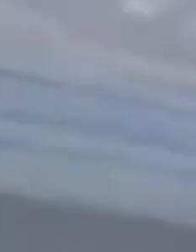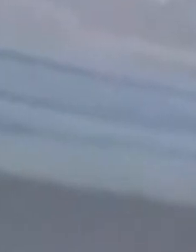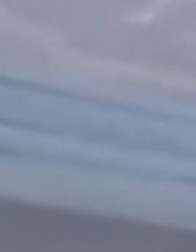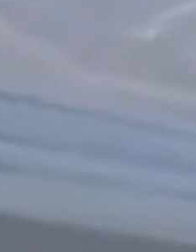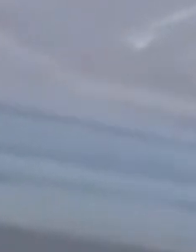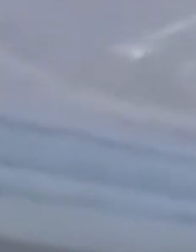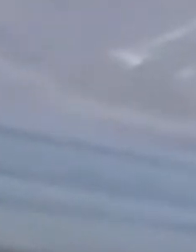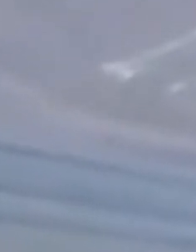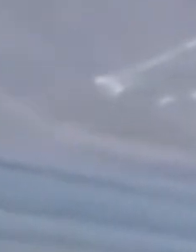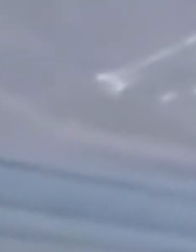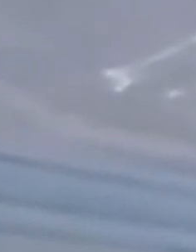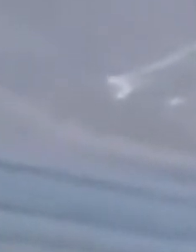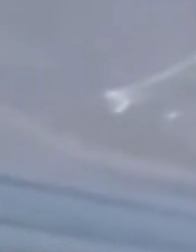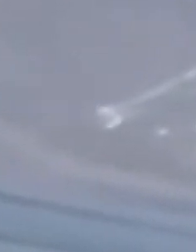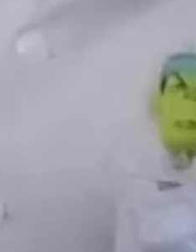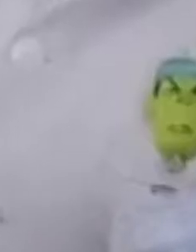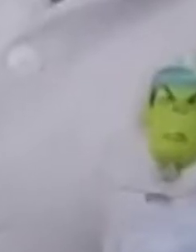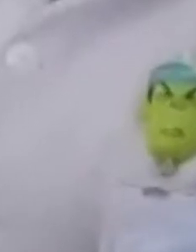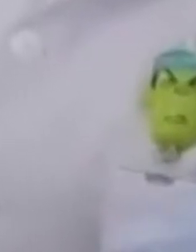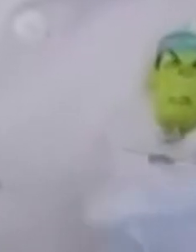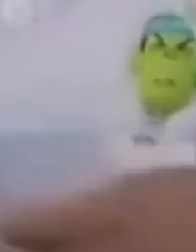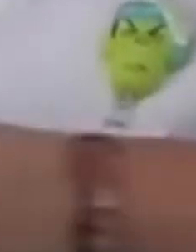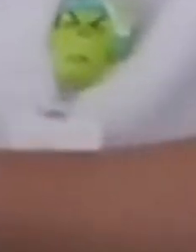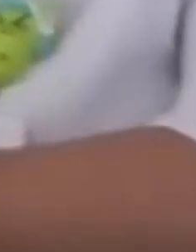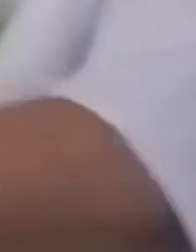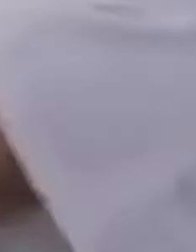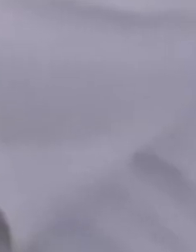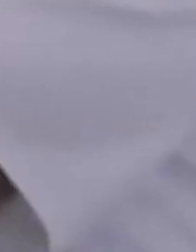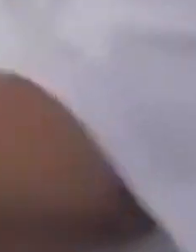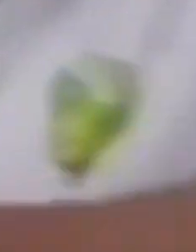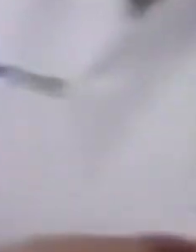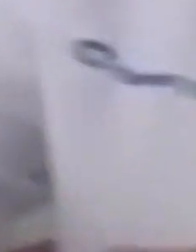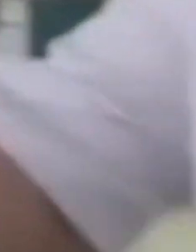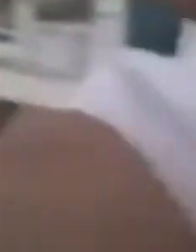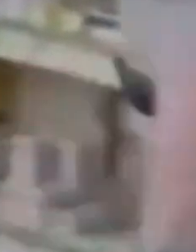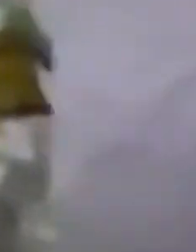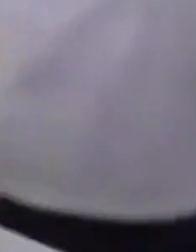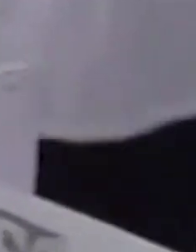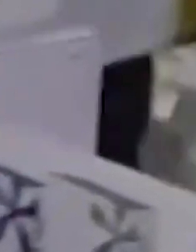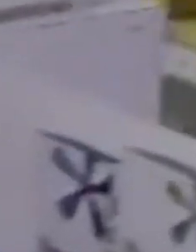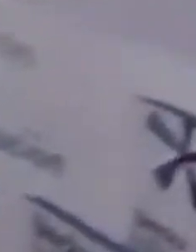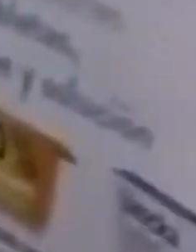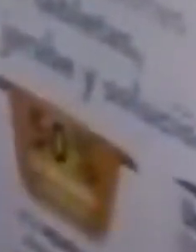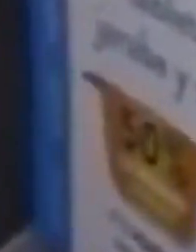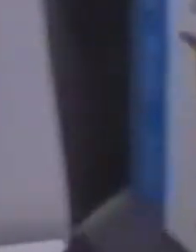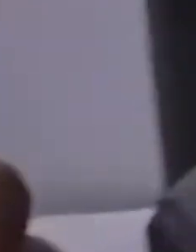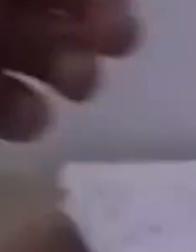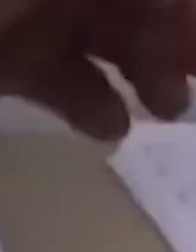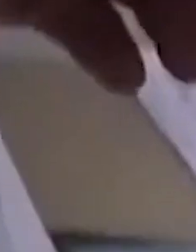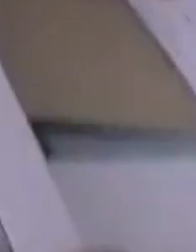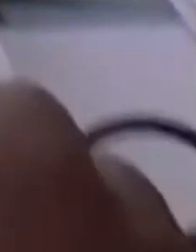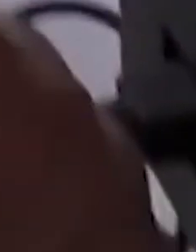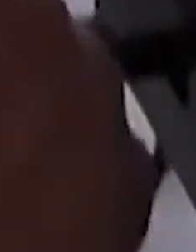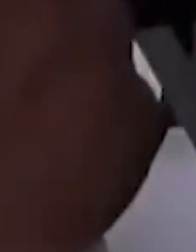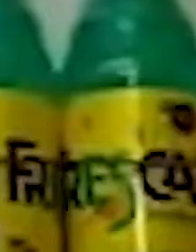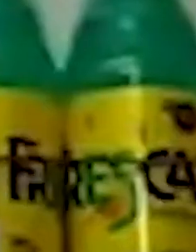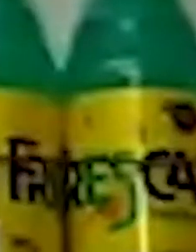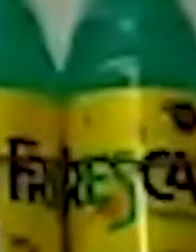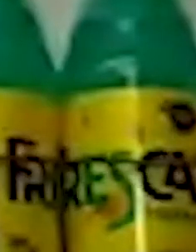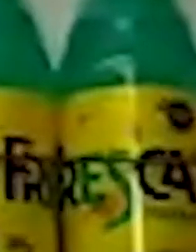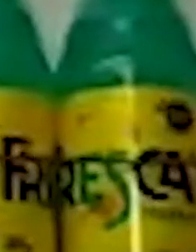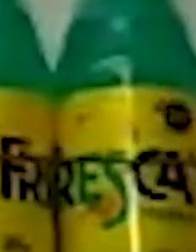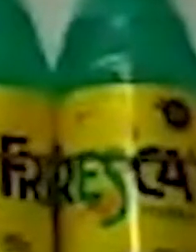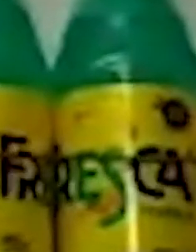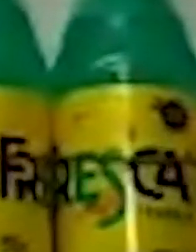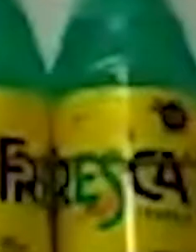sirve. Lo que sí sirve, dijo, que quien esté enfermo, sí se coloca el cubrebocas para evitar contagiar a gente cercana, y en el mismo caso, se encuentran